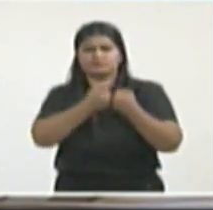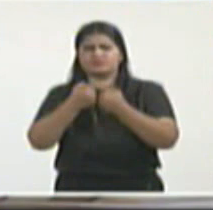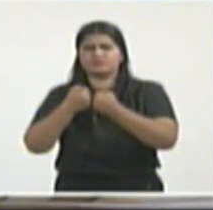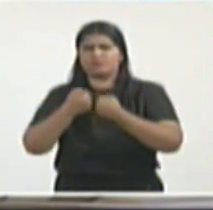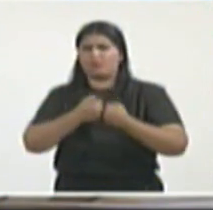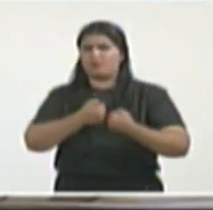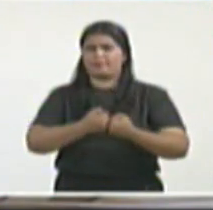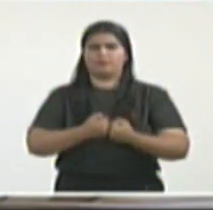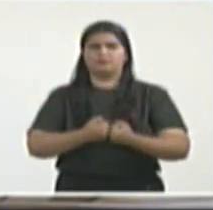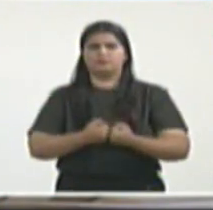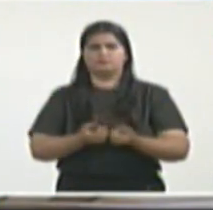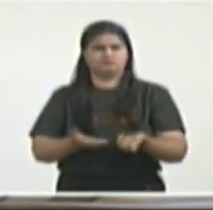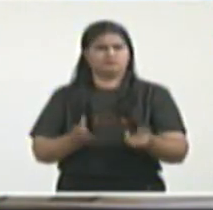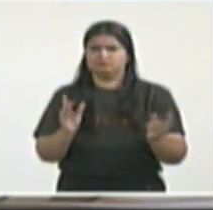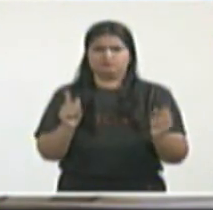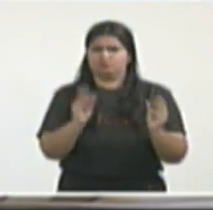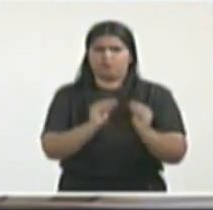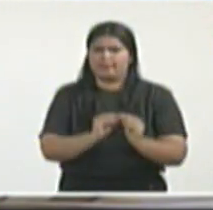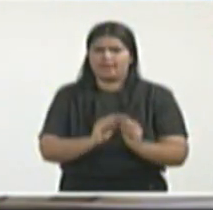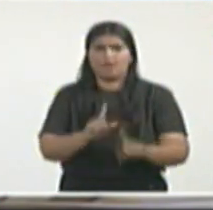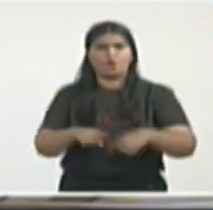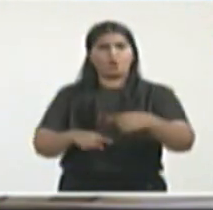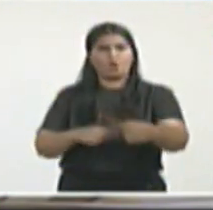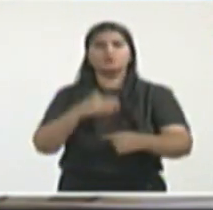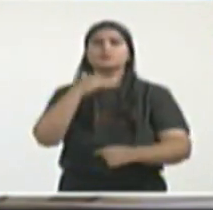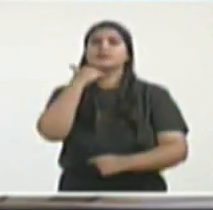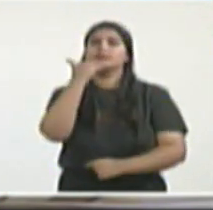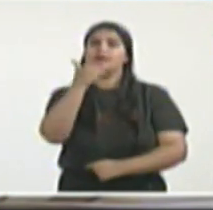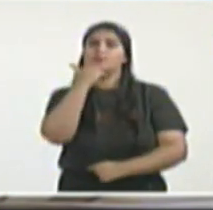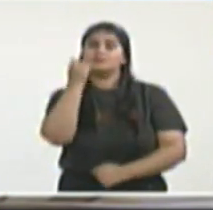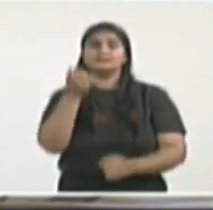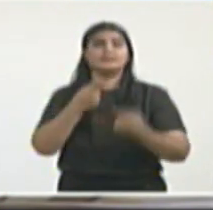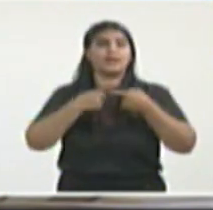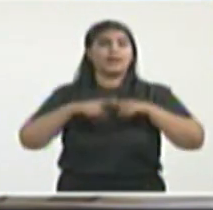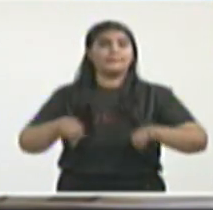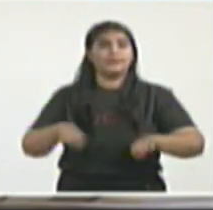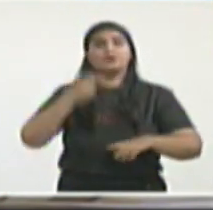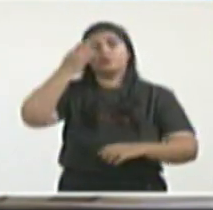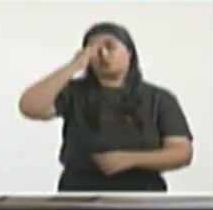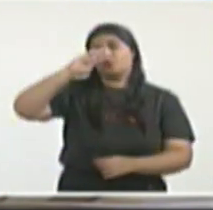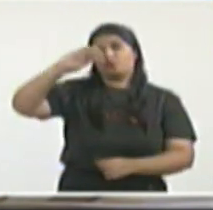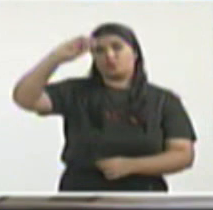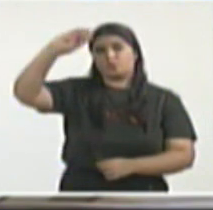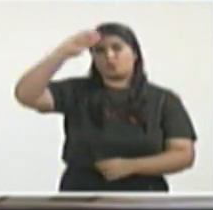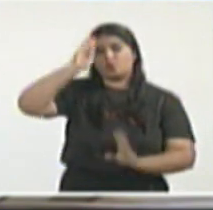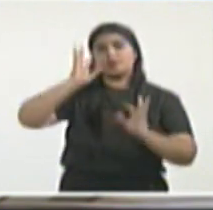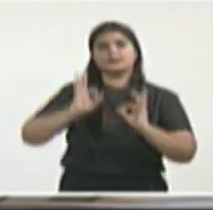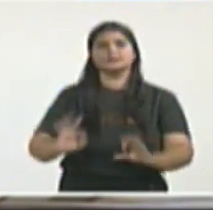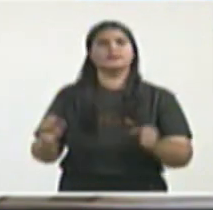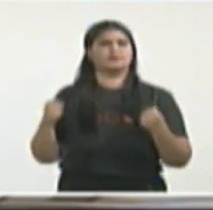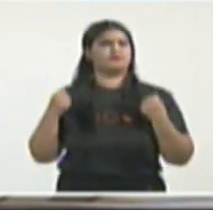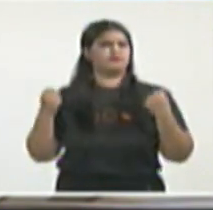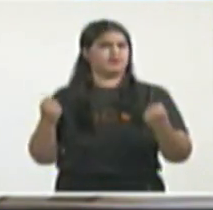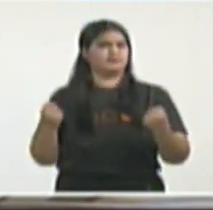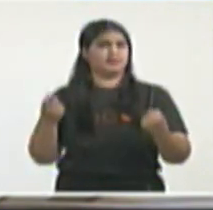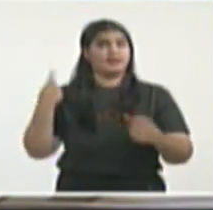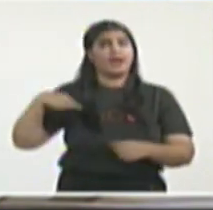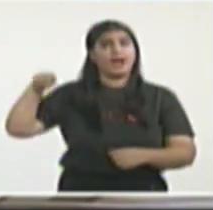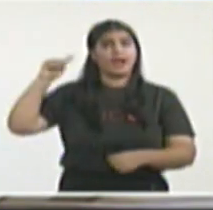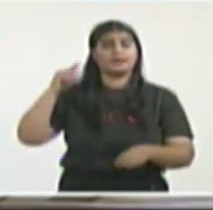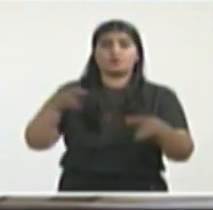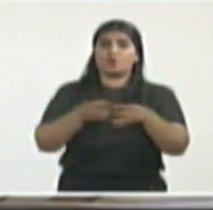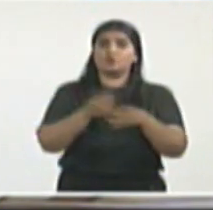gobierno de los Estados Unidos ha venido trabajando ocultamente y a veces más públicamente en